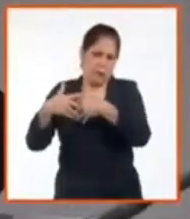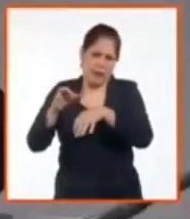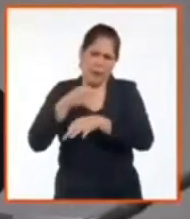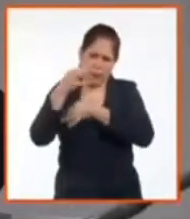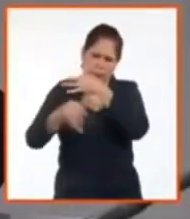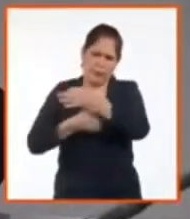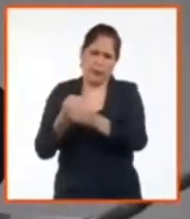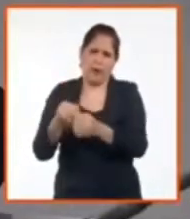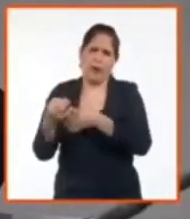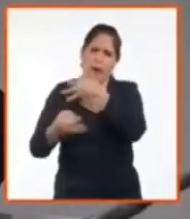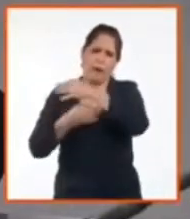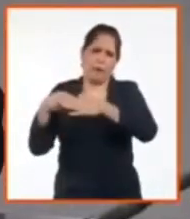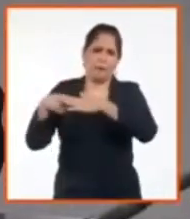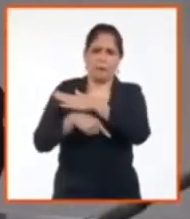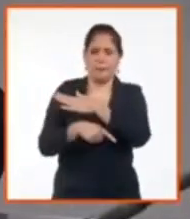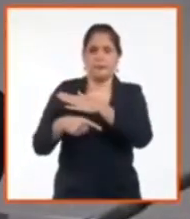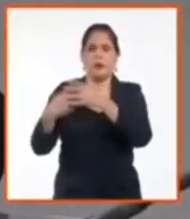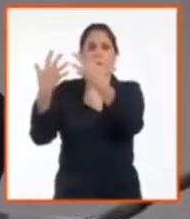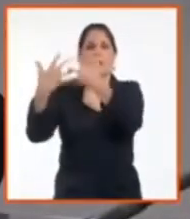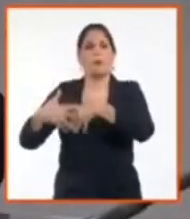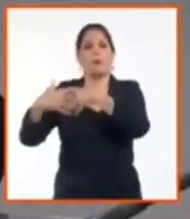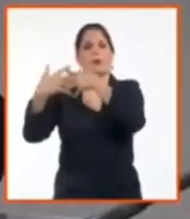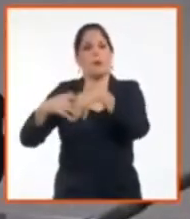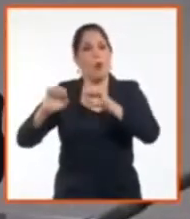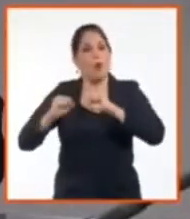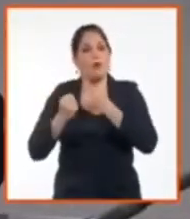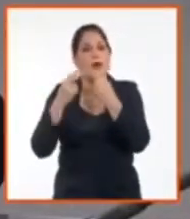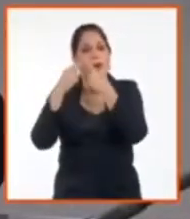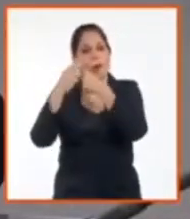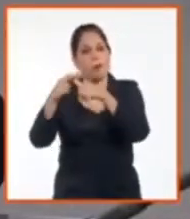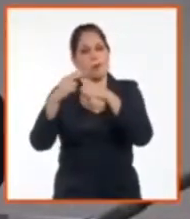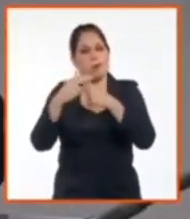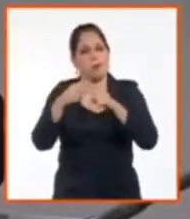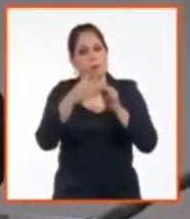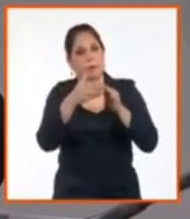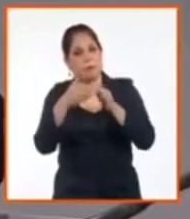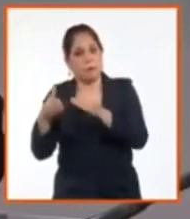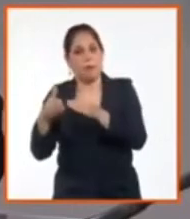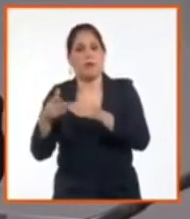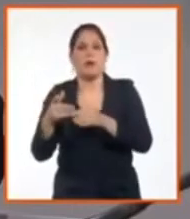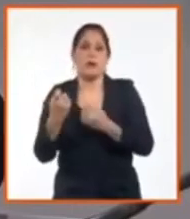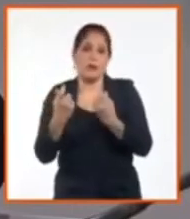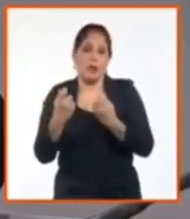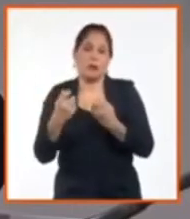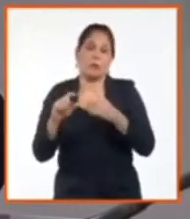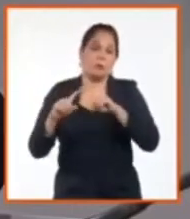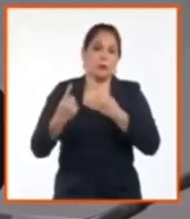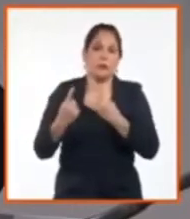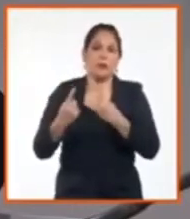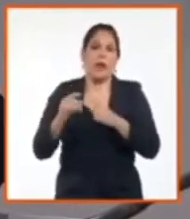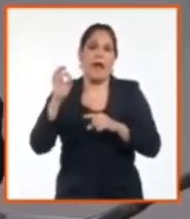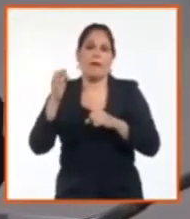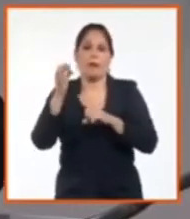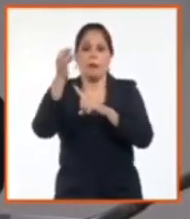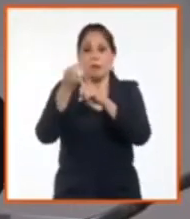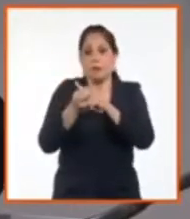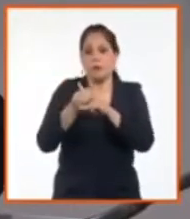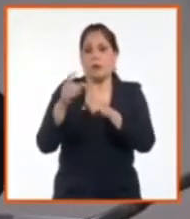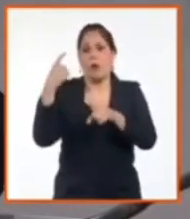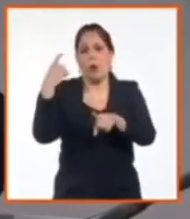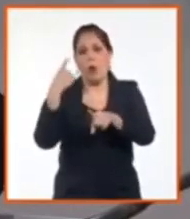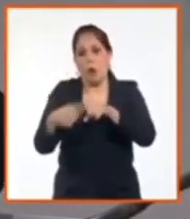que tuvo que entrar en un proceso de mantenimiento que se ha prolongado para producir los anticonceptivos. Después se va a hablar,